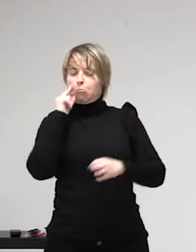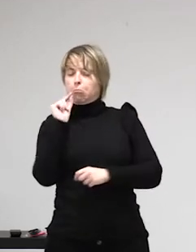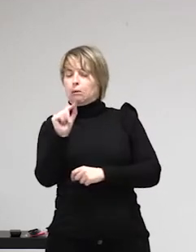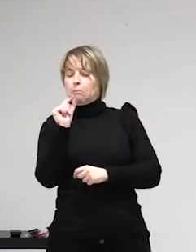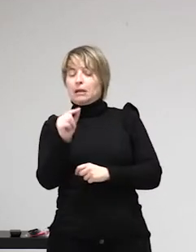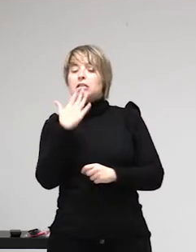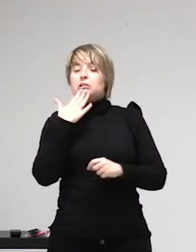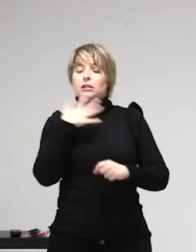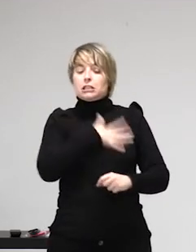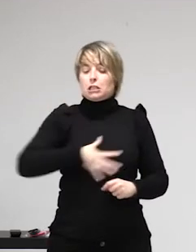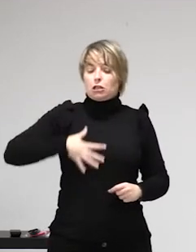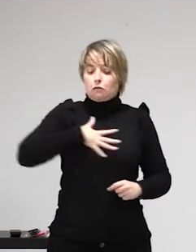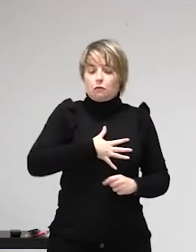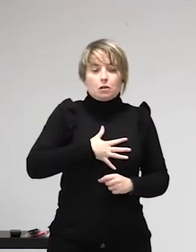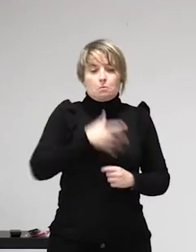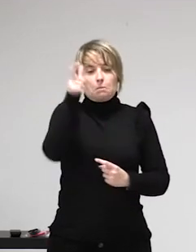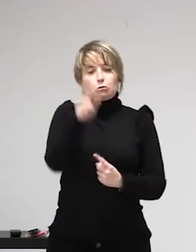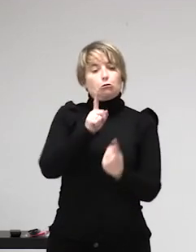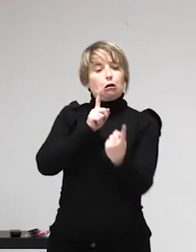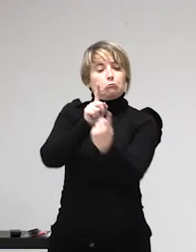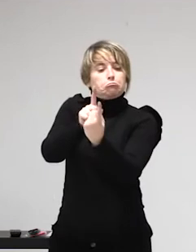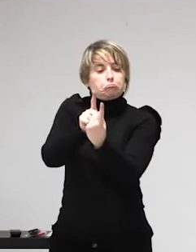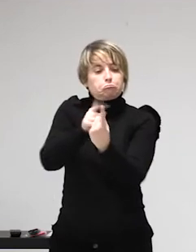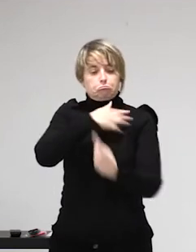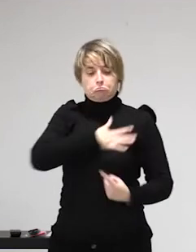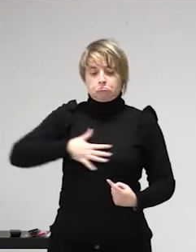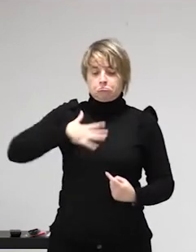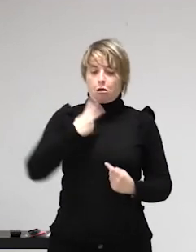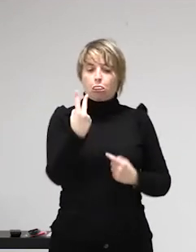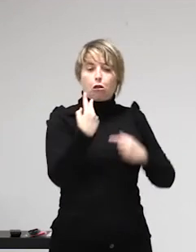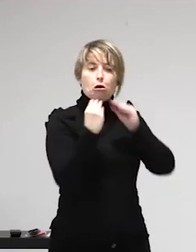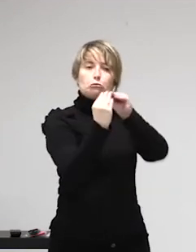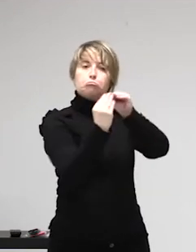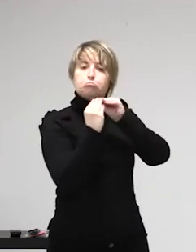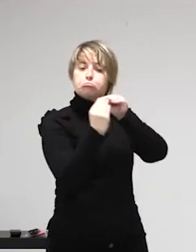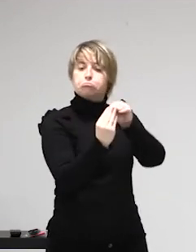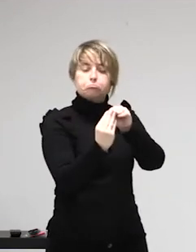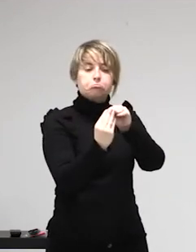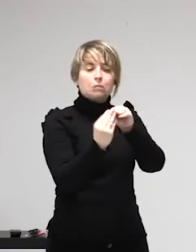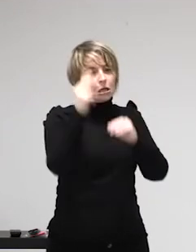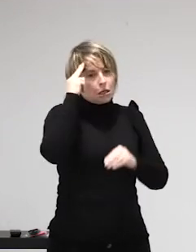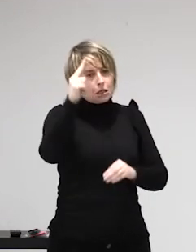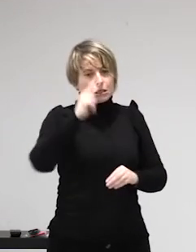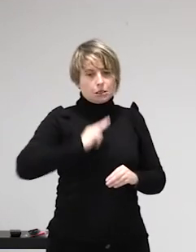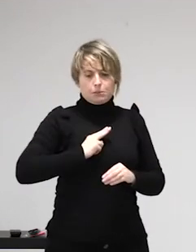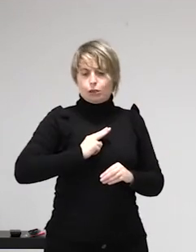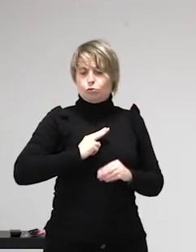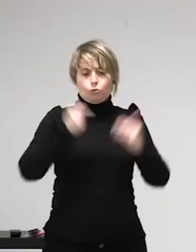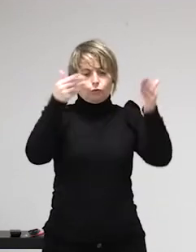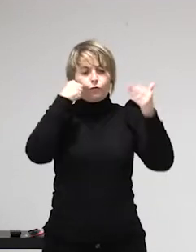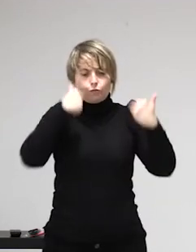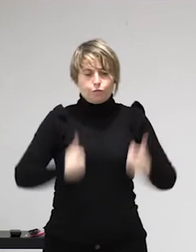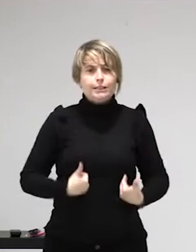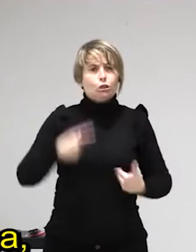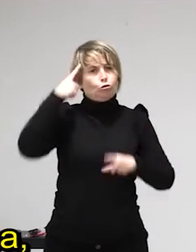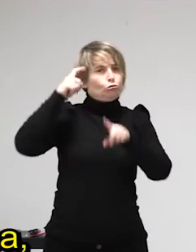Sí. Bueno, Carolina, la presento, protagonista de esta conferencia, Conferencia de Trabajo Sexual Clandestino con Derechos, Denuncias y